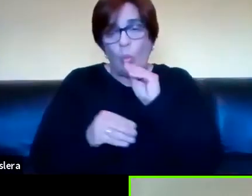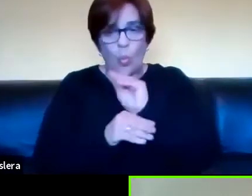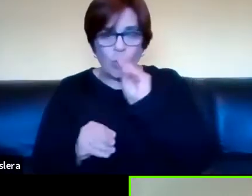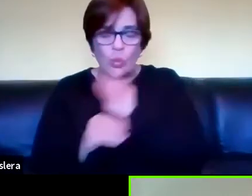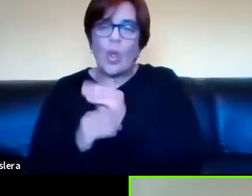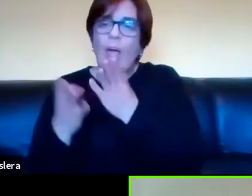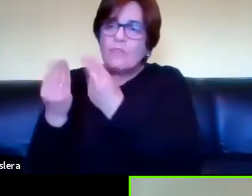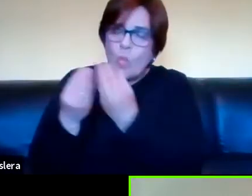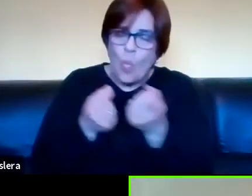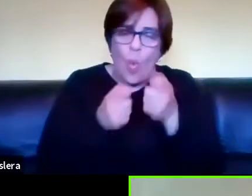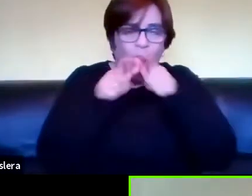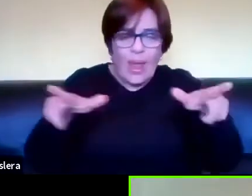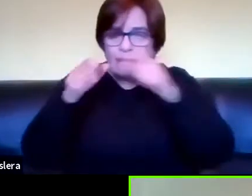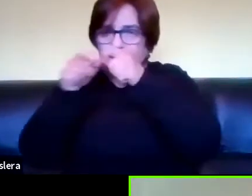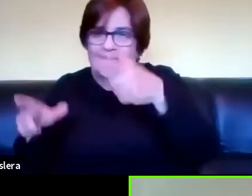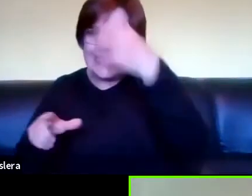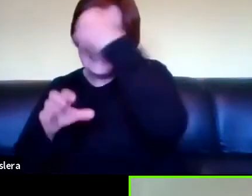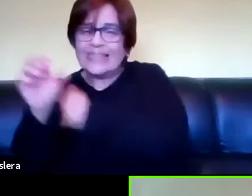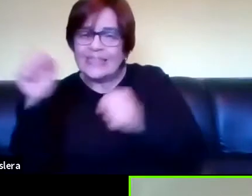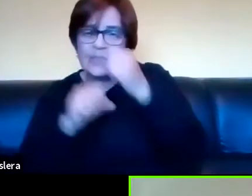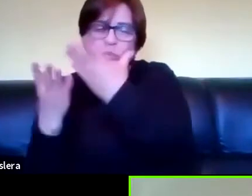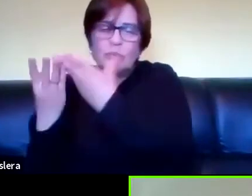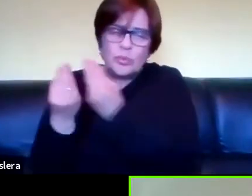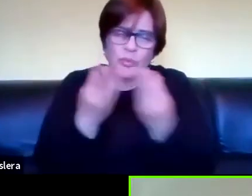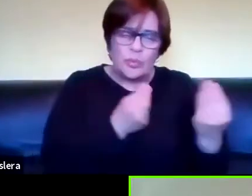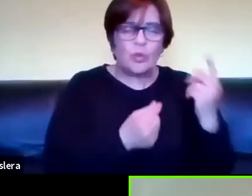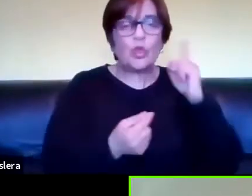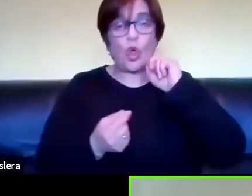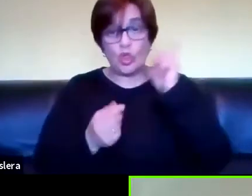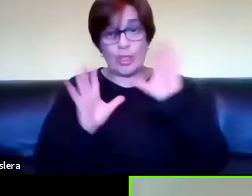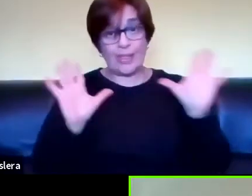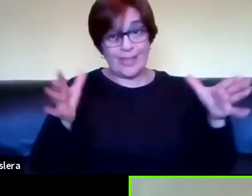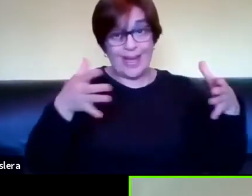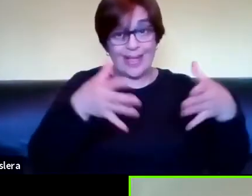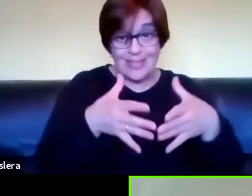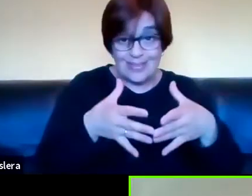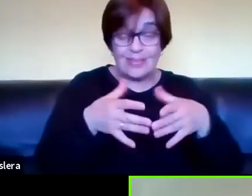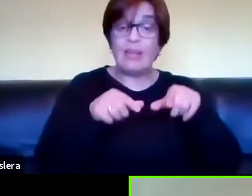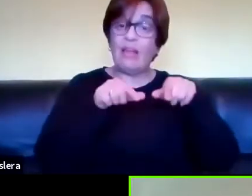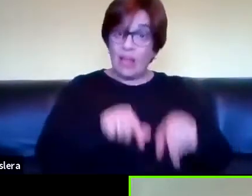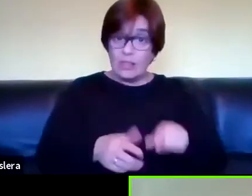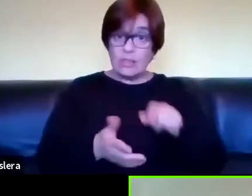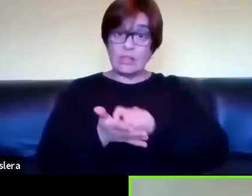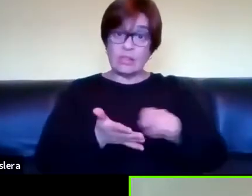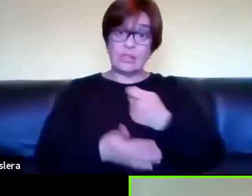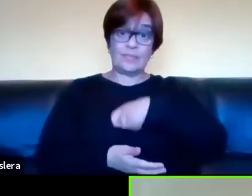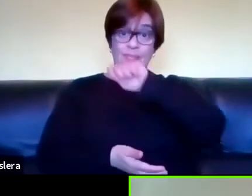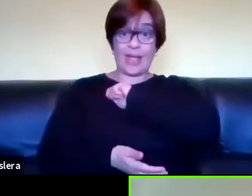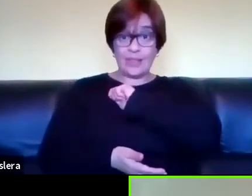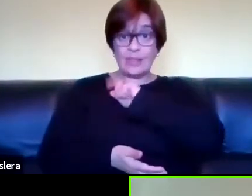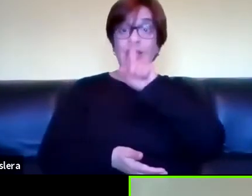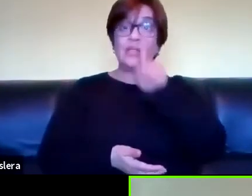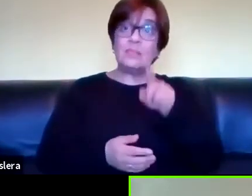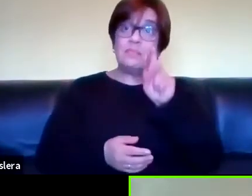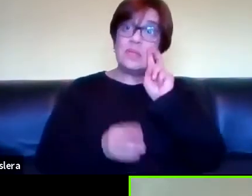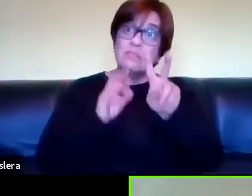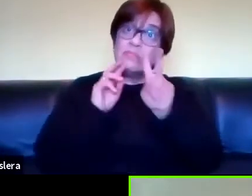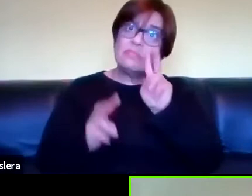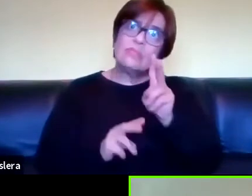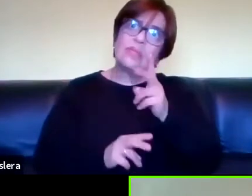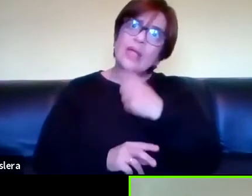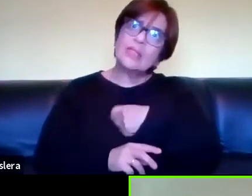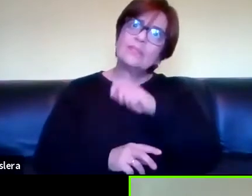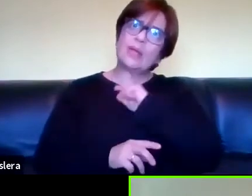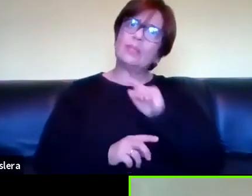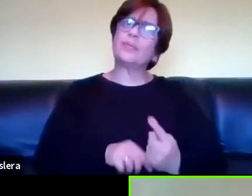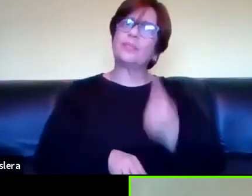pluriletrada pluriletralgica y plurilingüe para los oyentes para quienes el español escrito y el español visograbado en los dos casos es